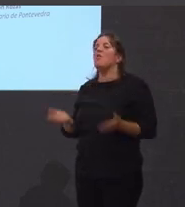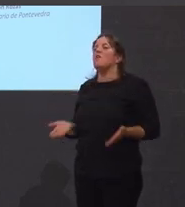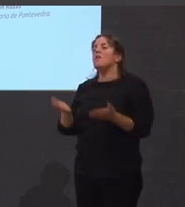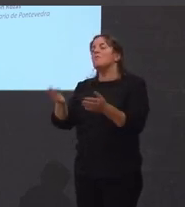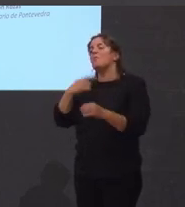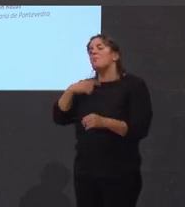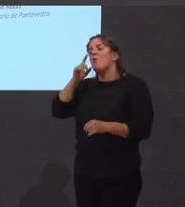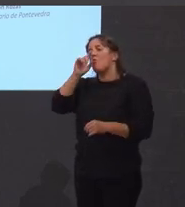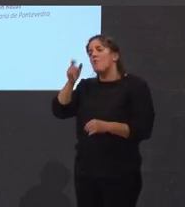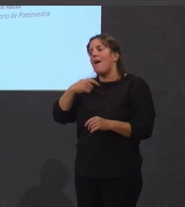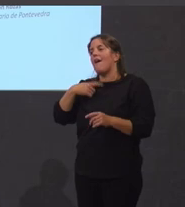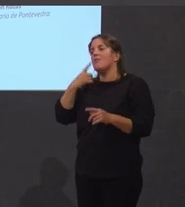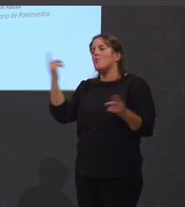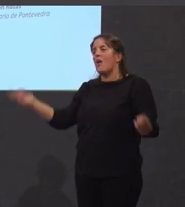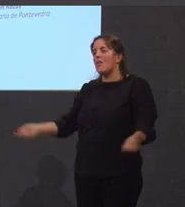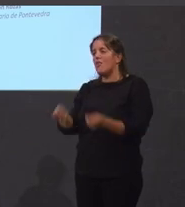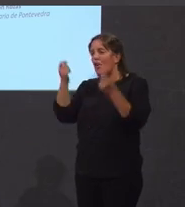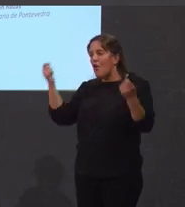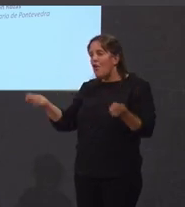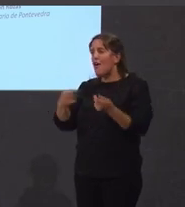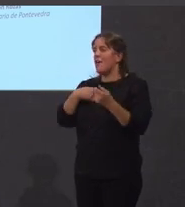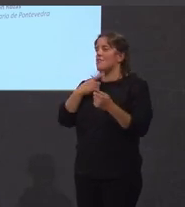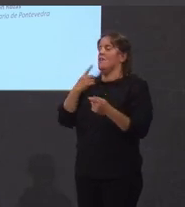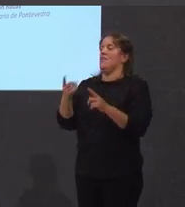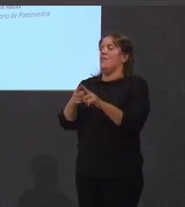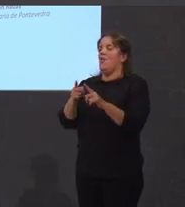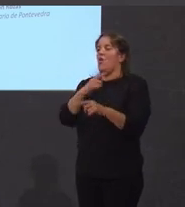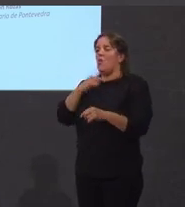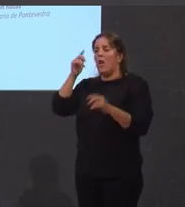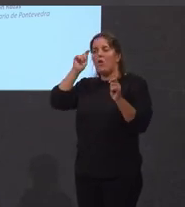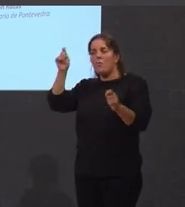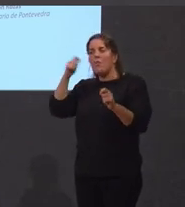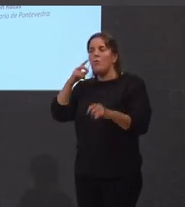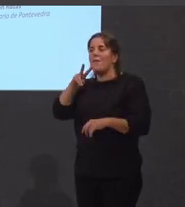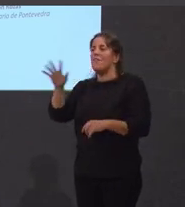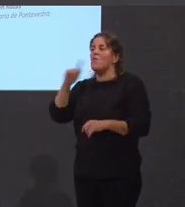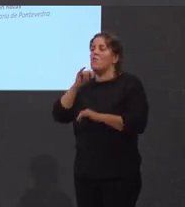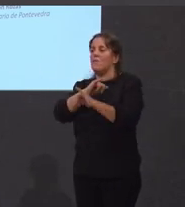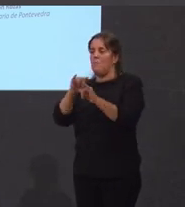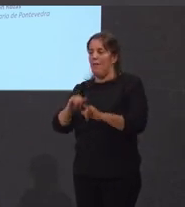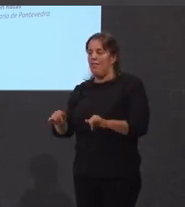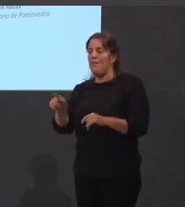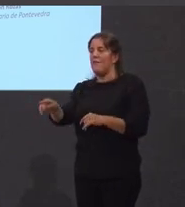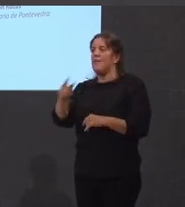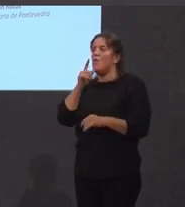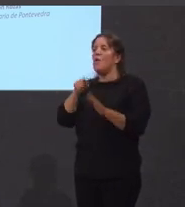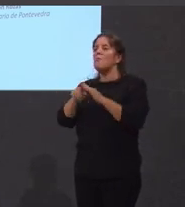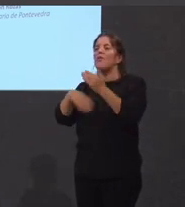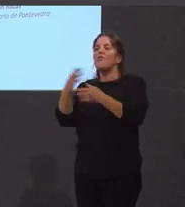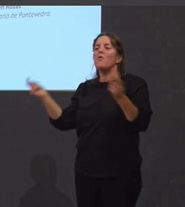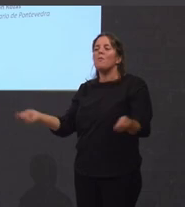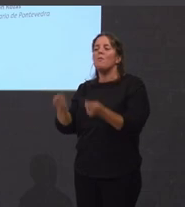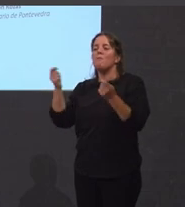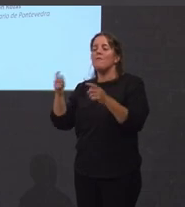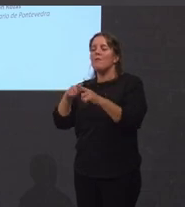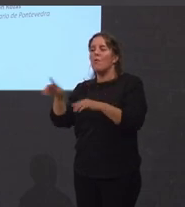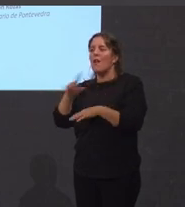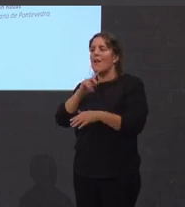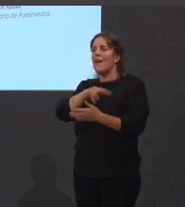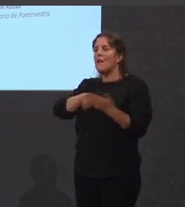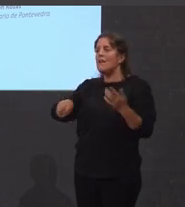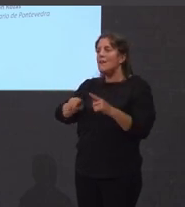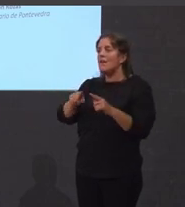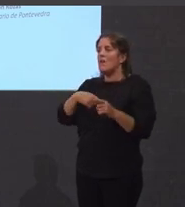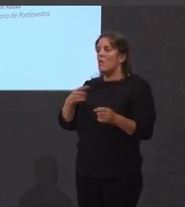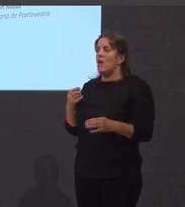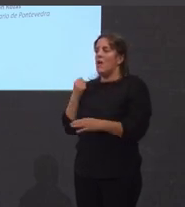eslogans e accións como a rede de paradores ou a conmemoración dos 25 anos de paz. Procesos propagandísticos nos que Galiza sumaba a súa